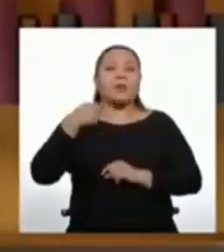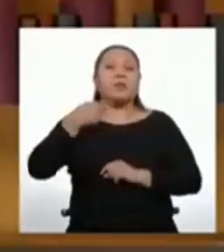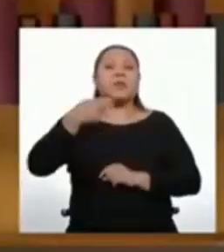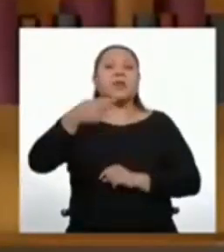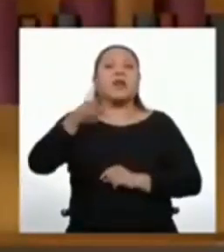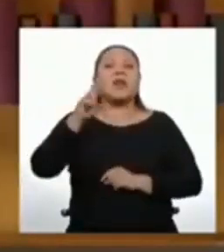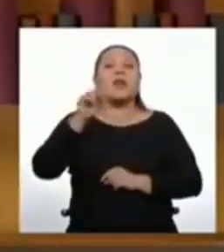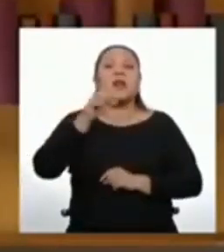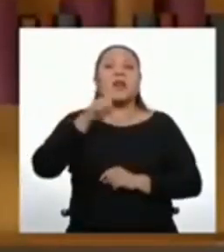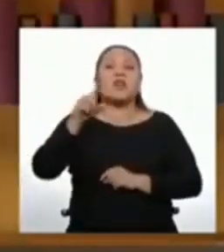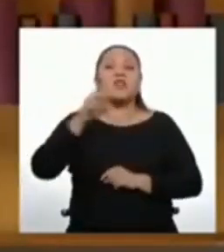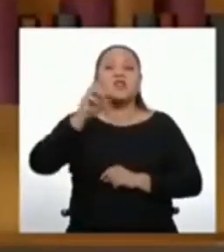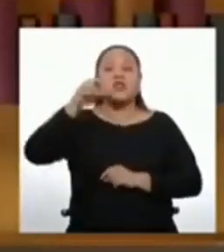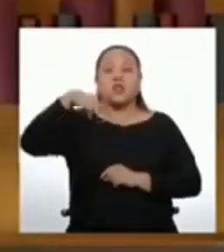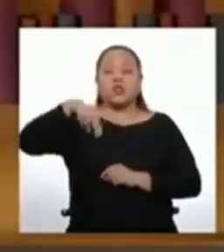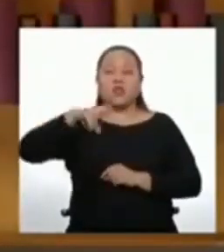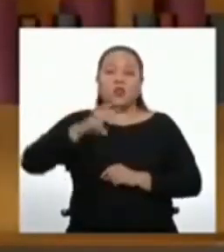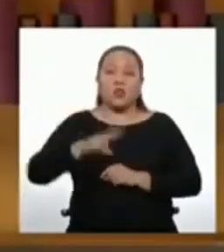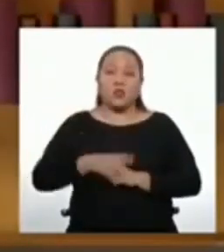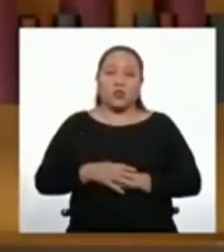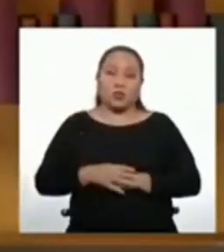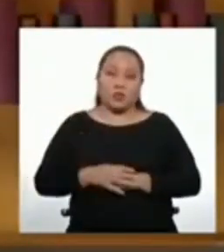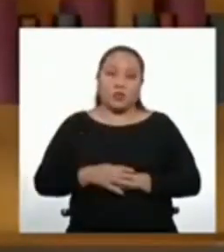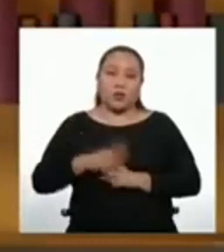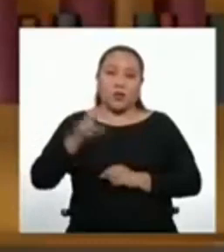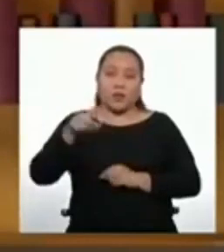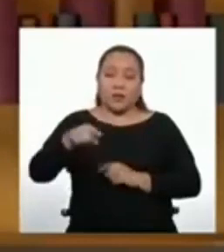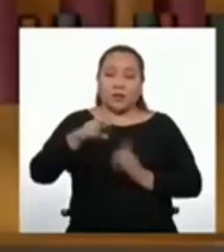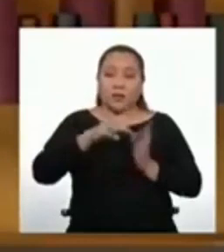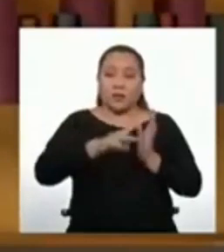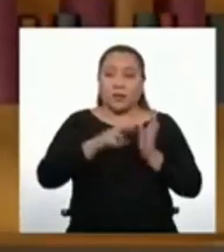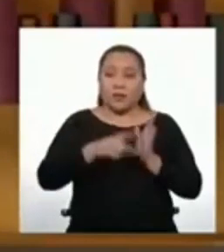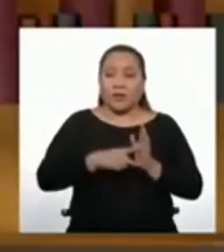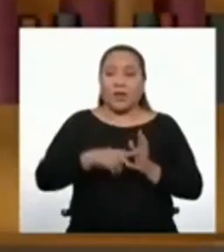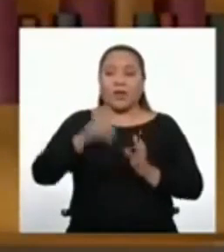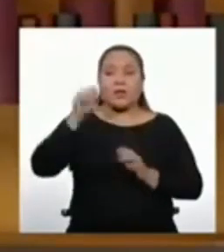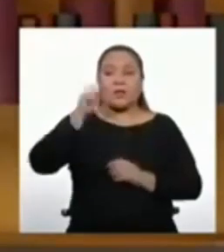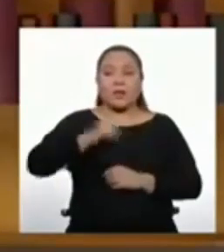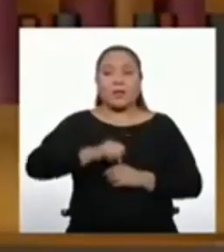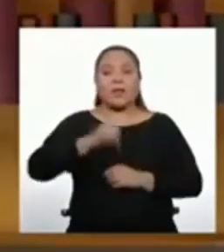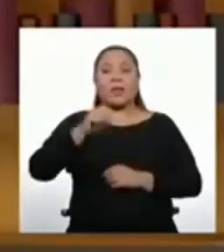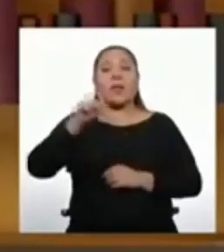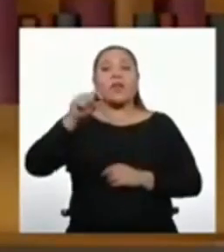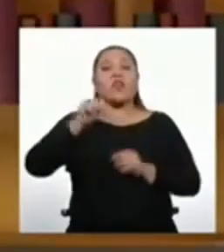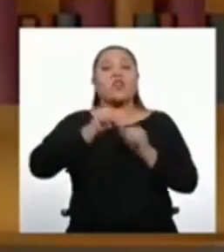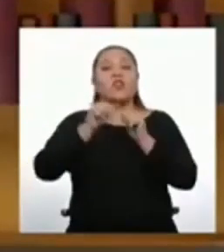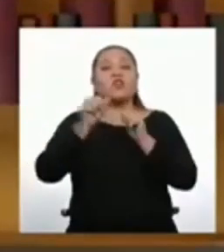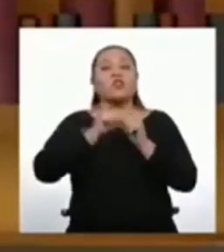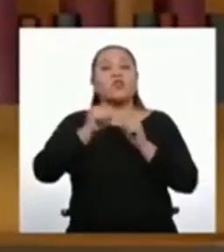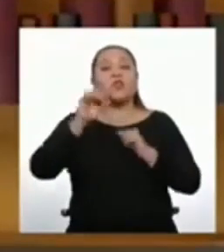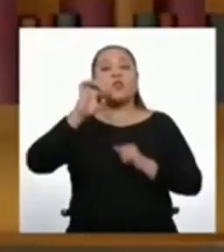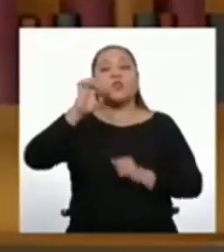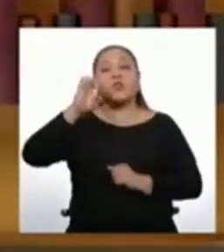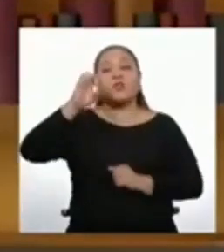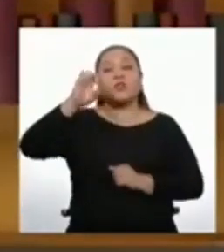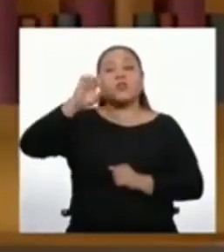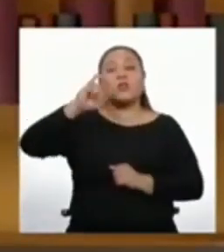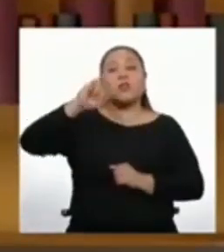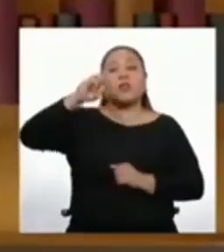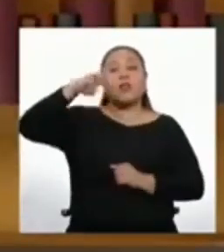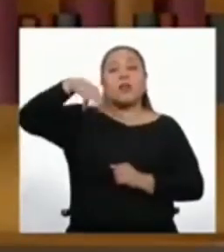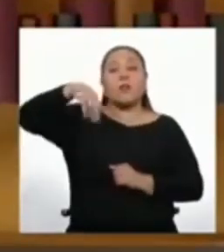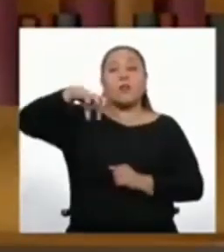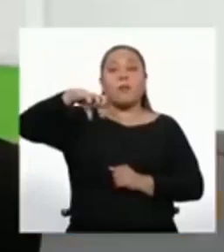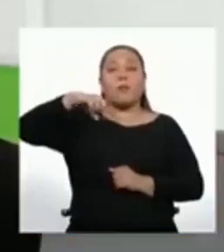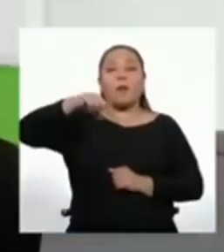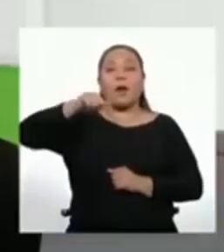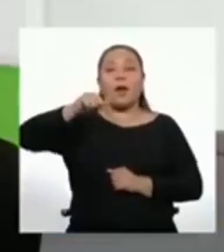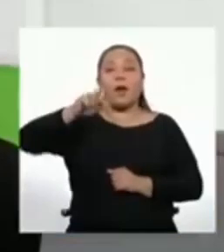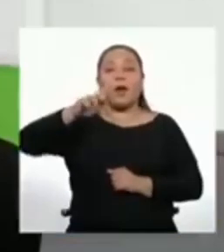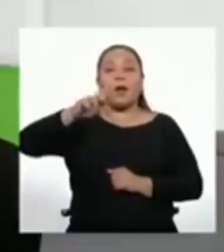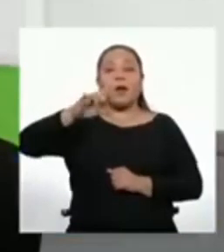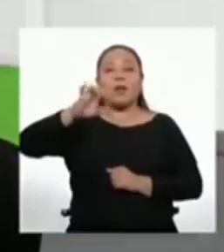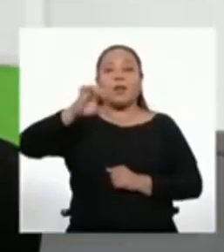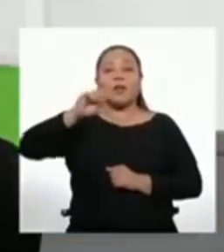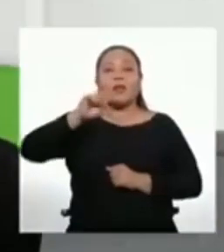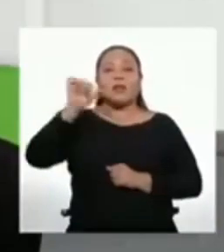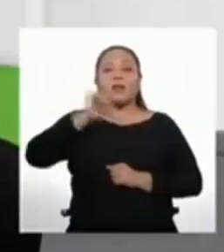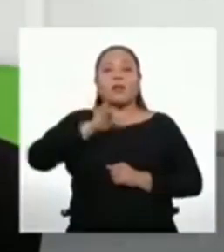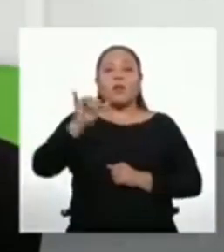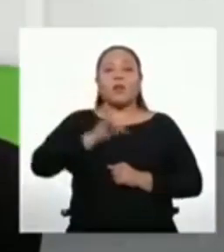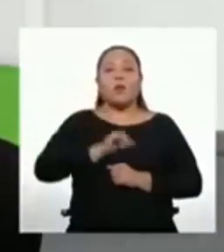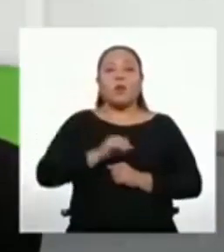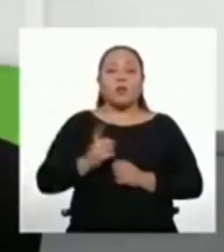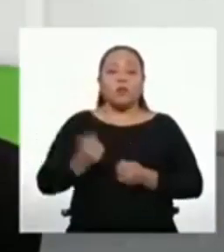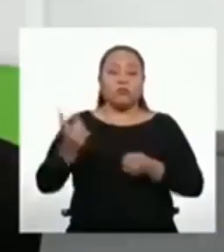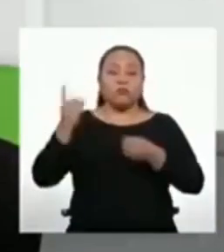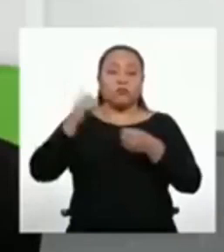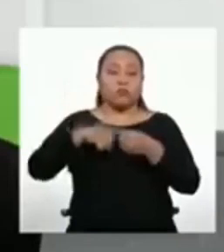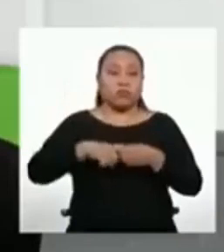ante una razón aritmética. Por lo tanto, sí, Eduardo, los números impares forman una progresión aritmética. Nuestra